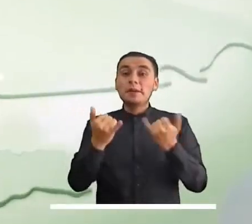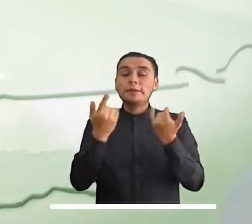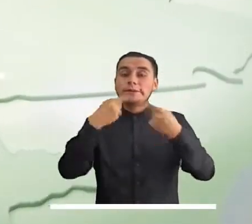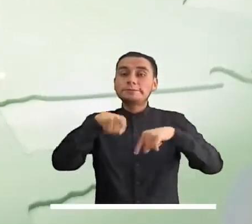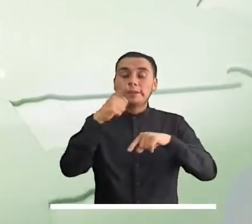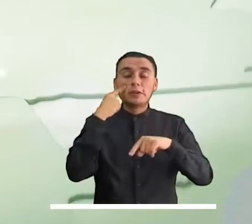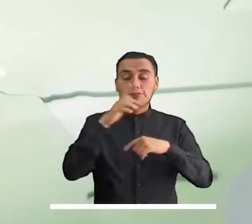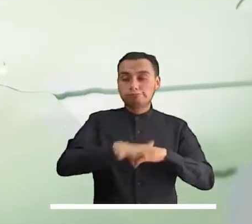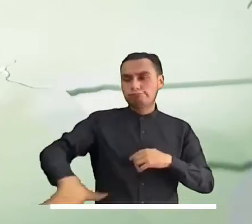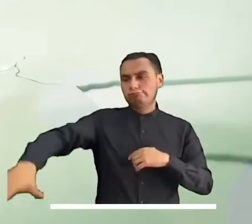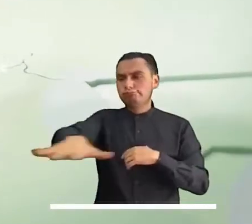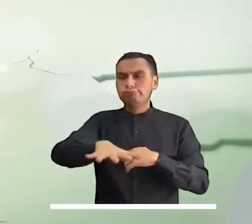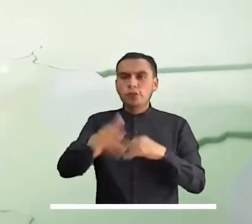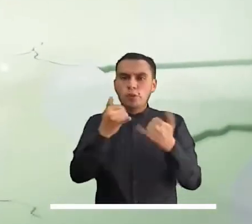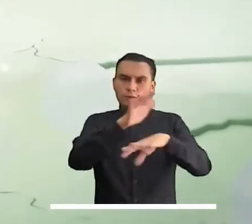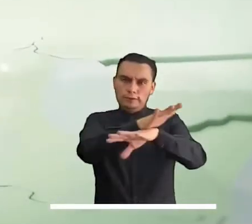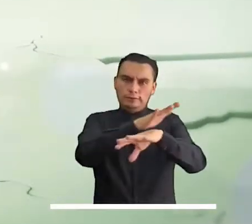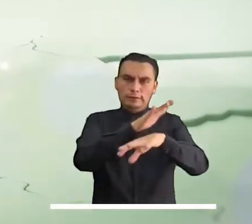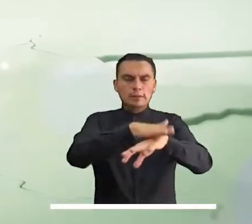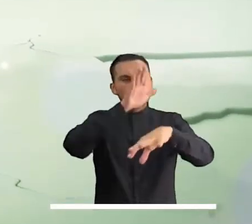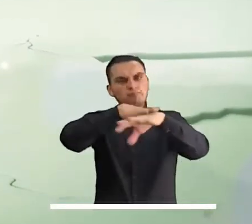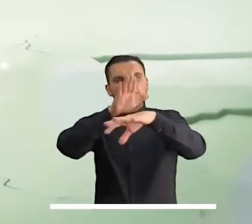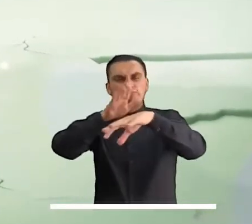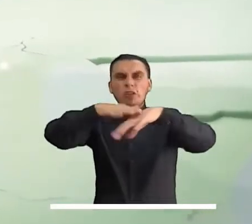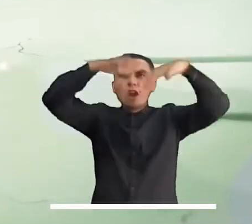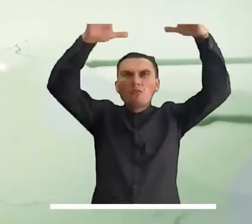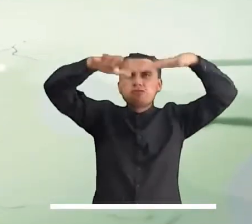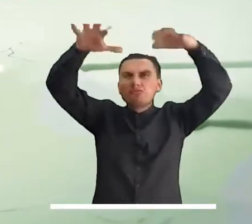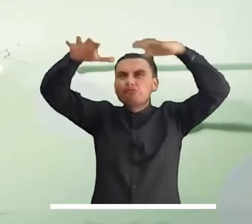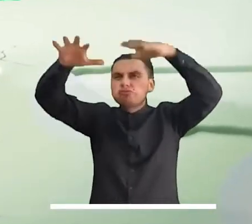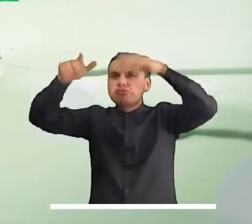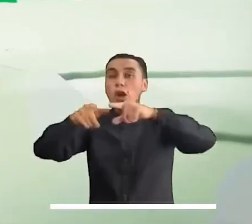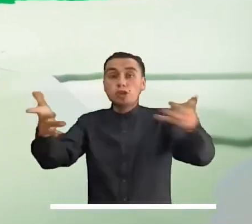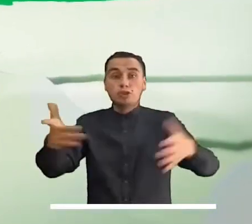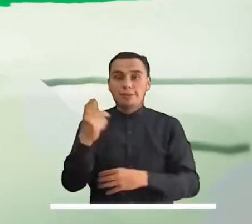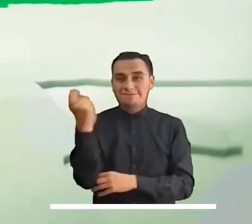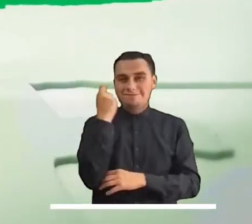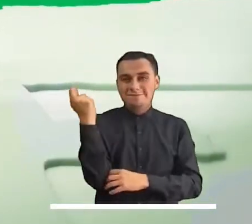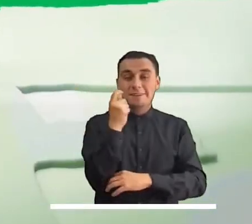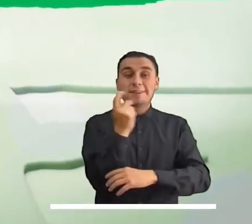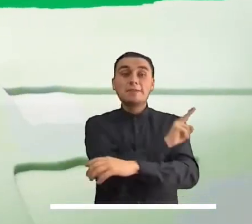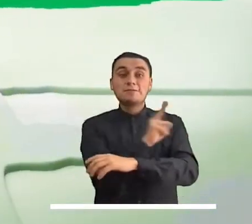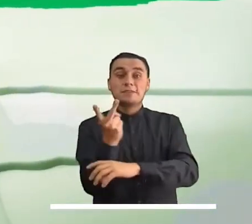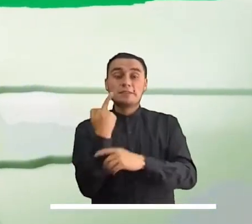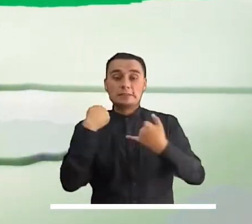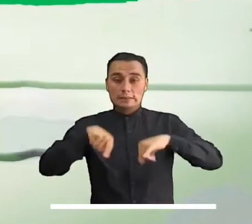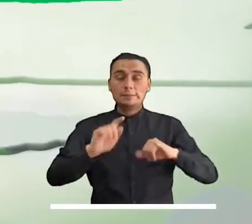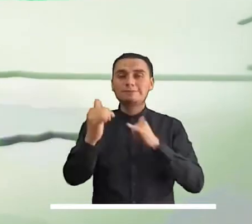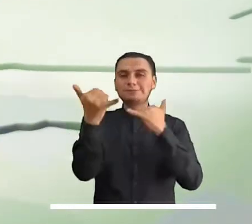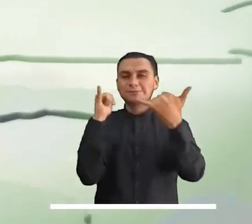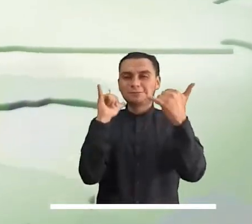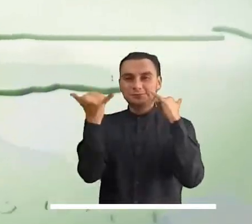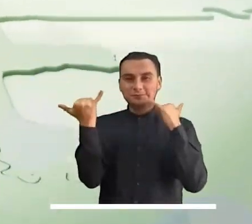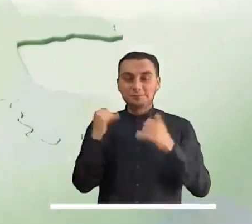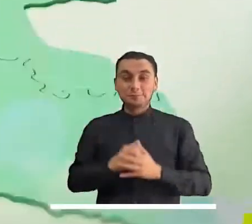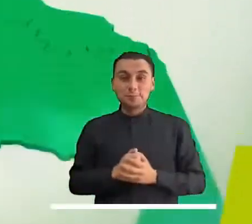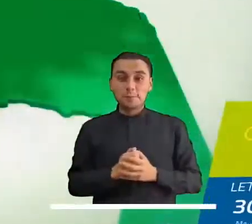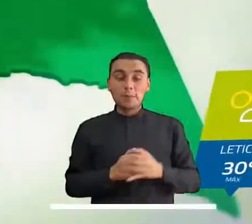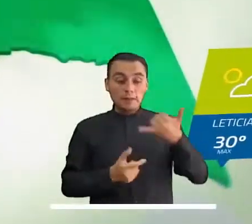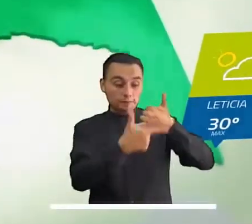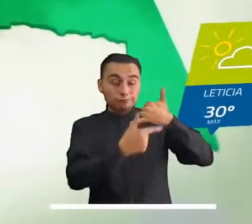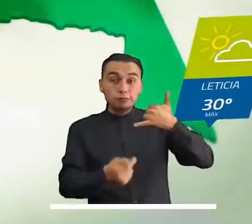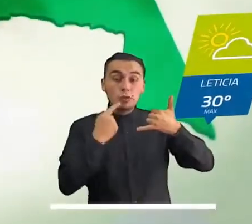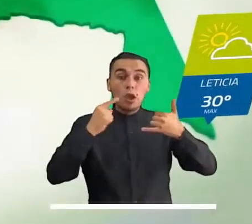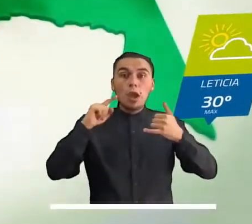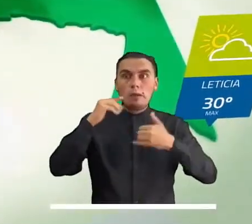Visitemos ahora nuestros llanos orientales, que para esta tarde prometen nubes cargadas de agua en zonas de Meta, Bichada y Casanari. En